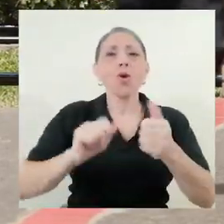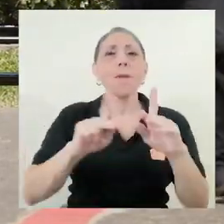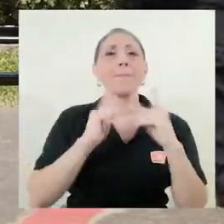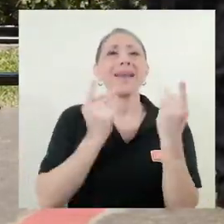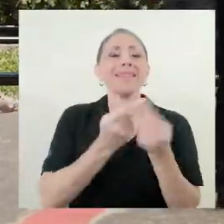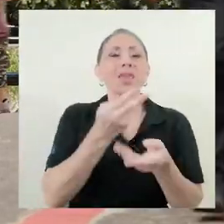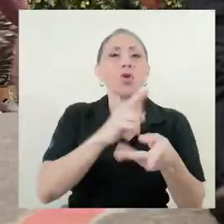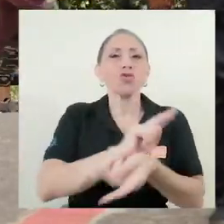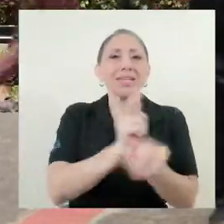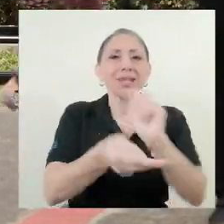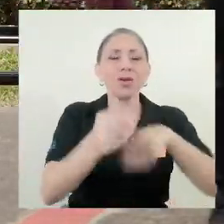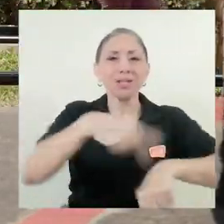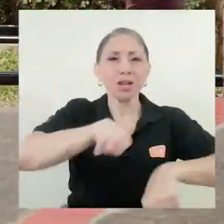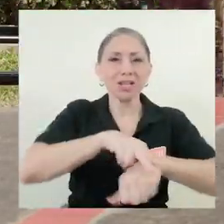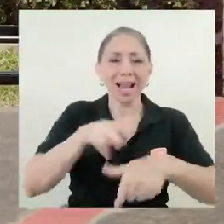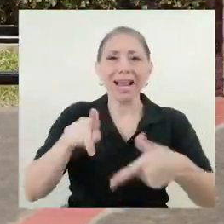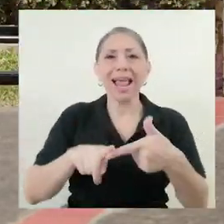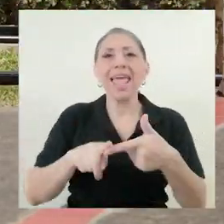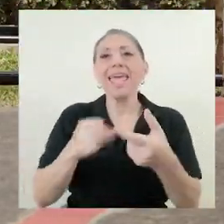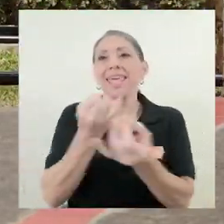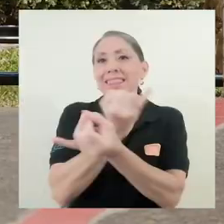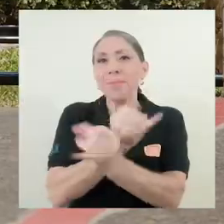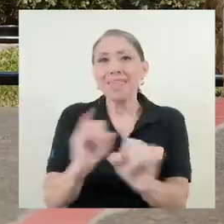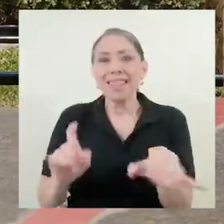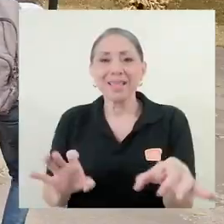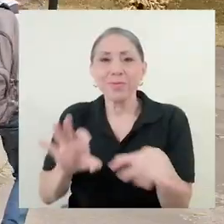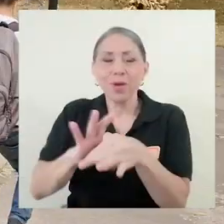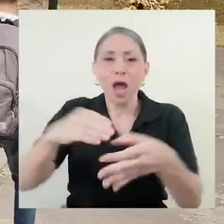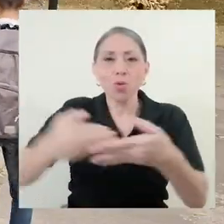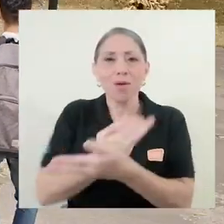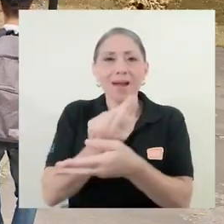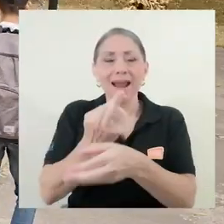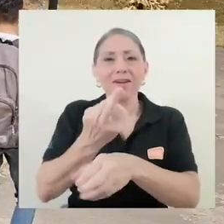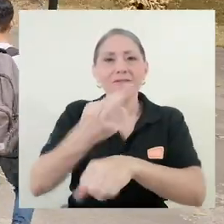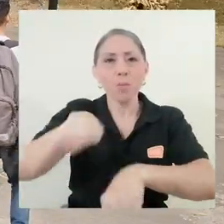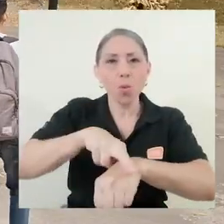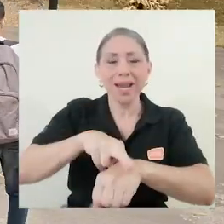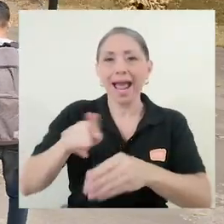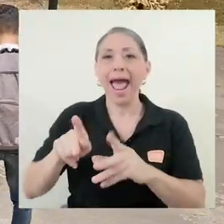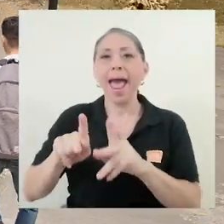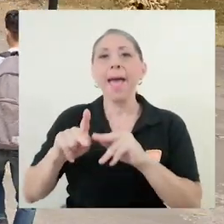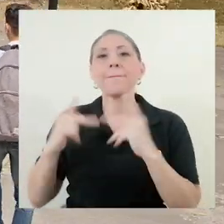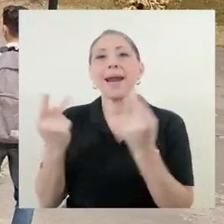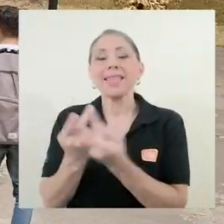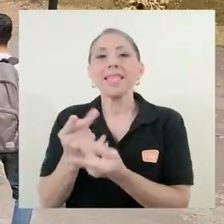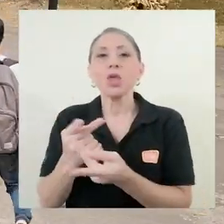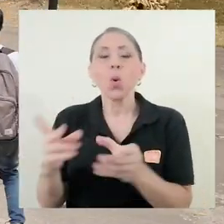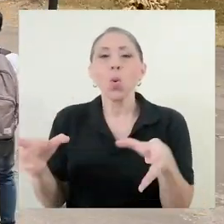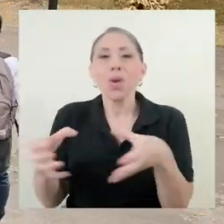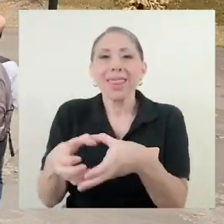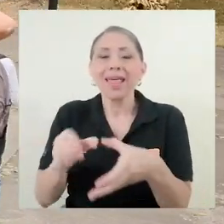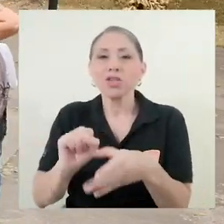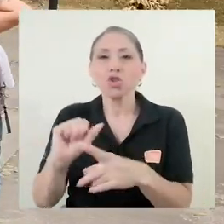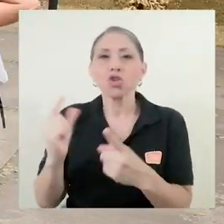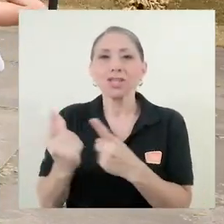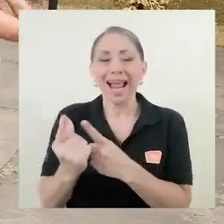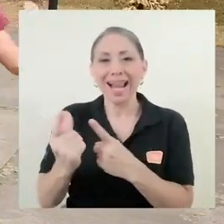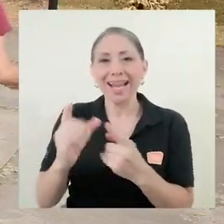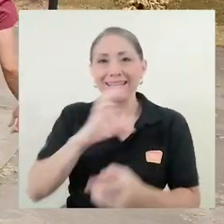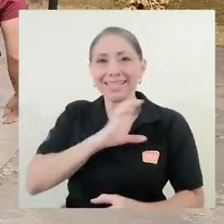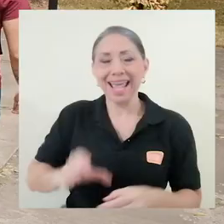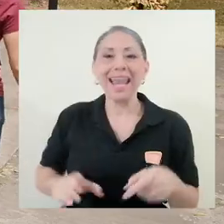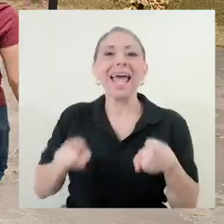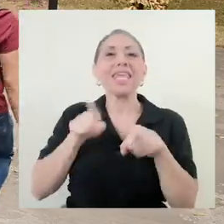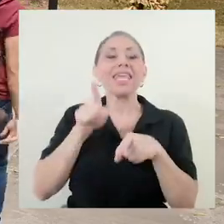Nacional, las independientes afines a Nueva República, el partido Unidad Social Cristiana y parte de la fracción de